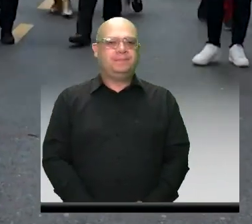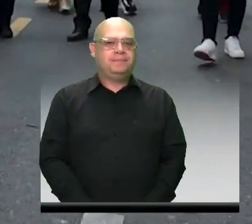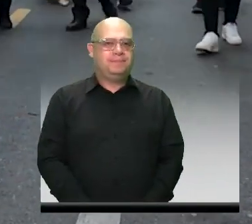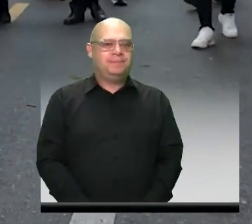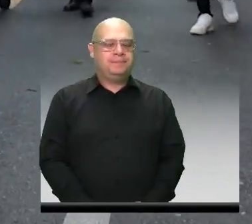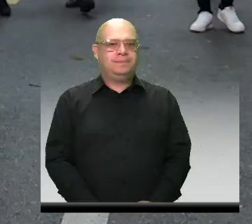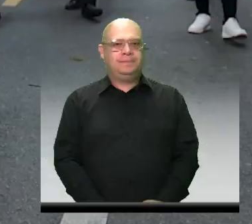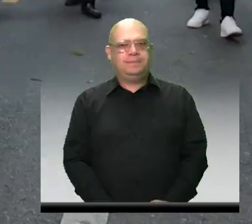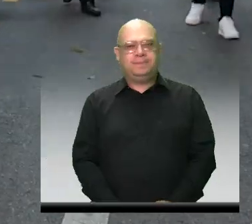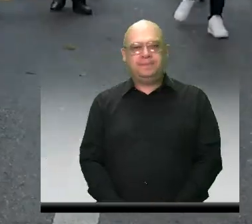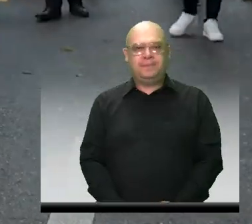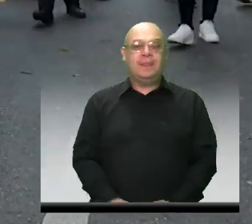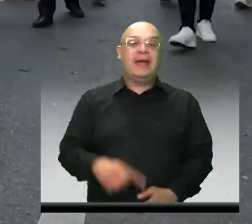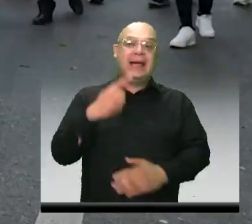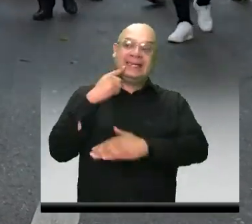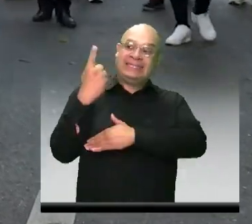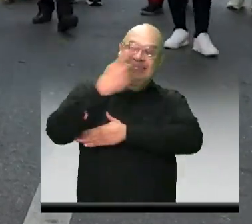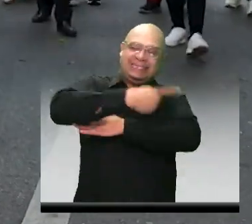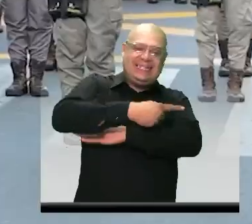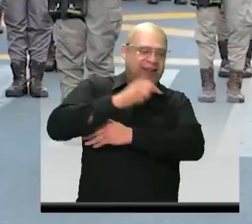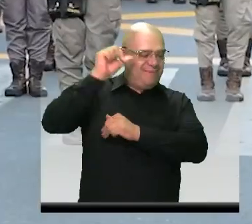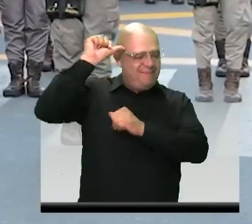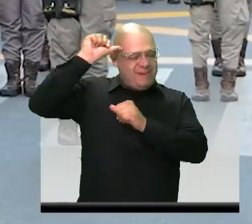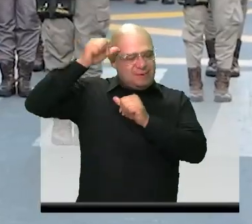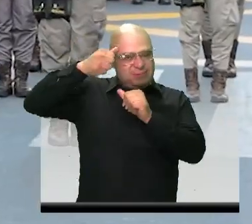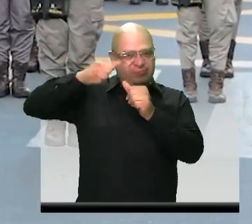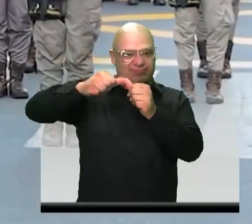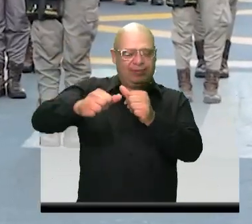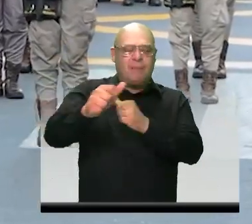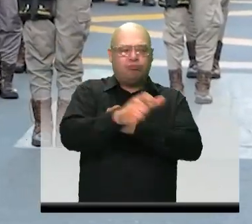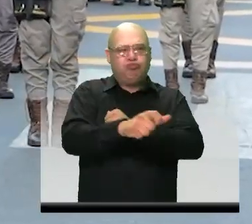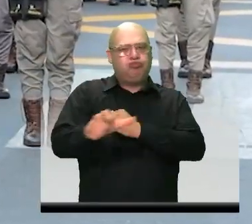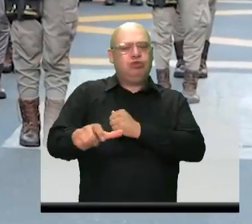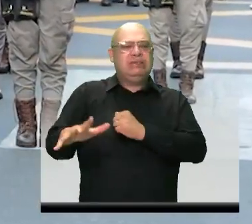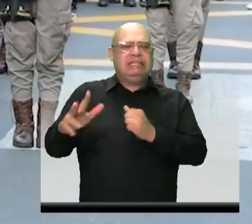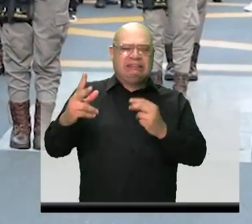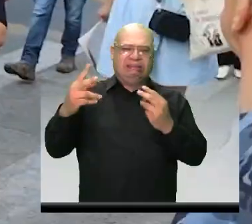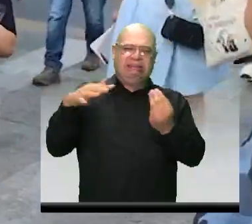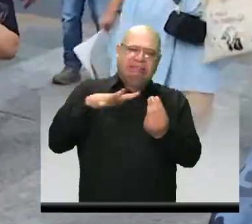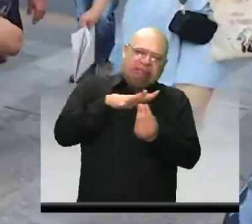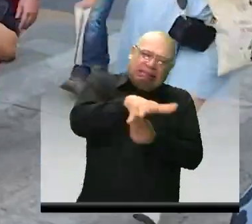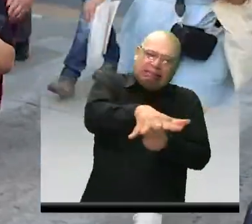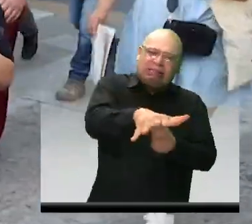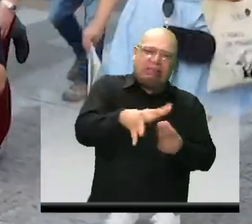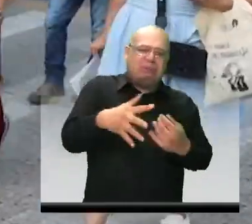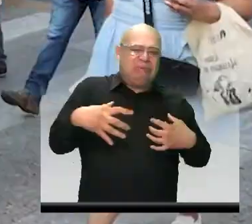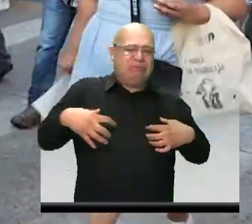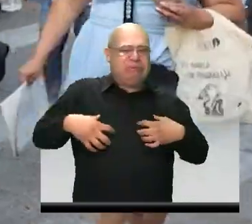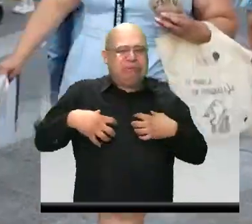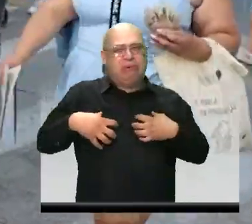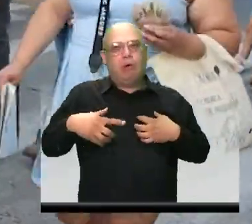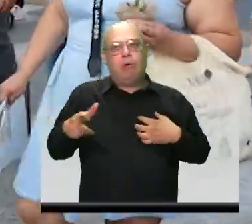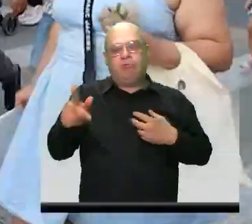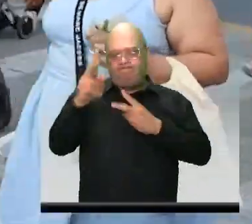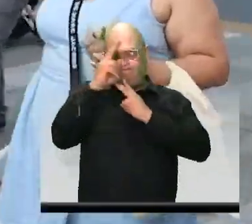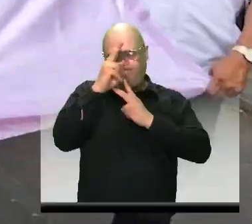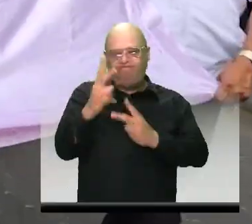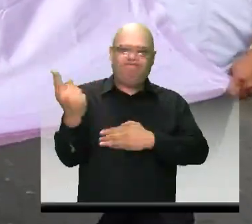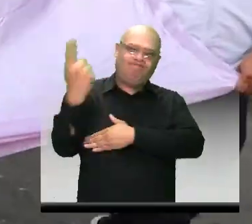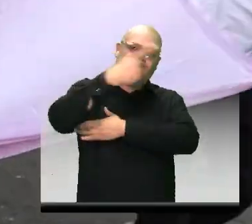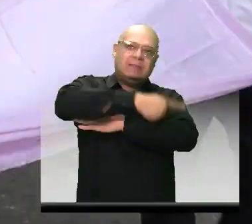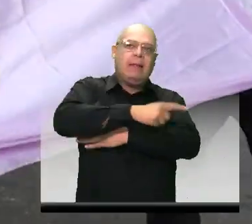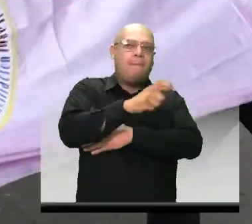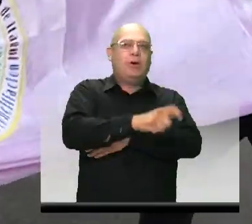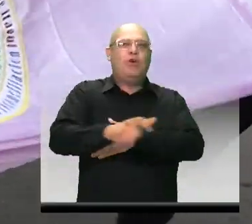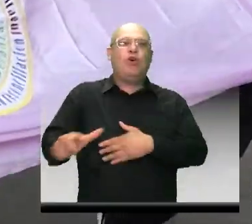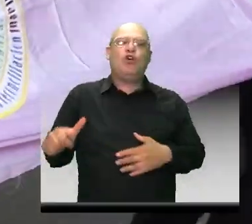En el Día de la Memoria y Solidaridad con las víctimas del conflicto armado en Colombia, honramos la memoria de aquellos que han sufrido